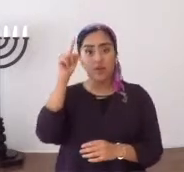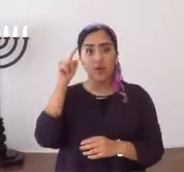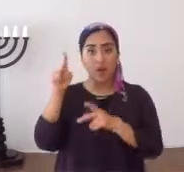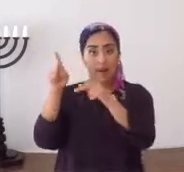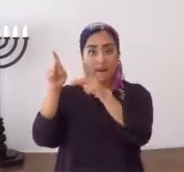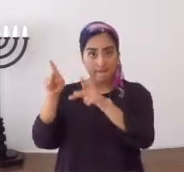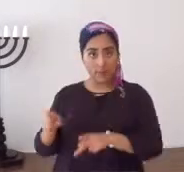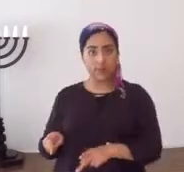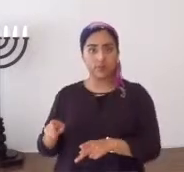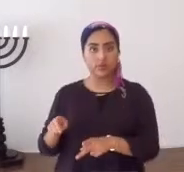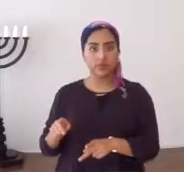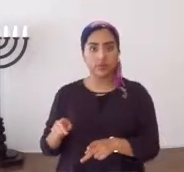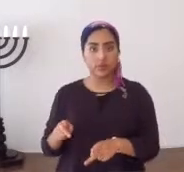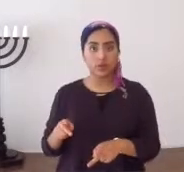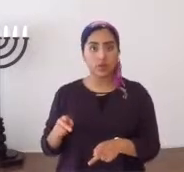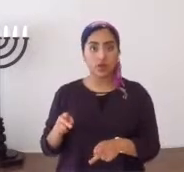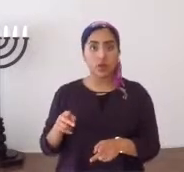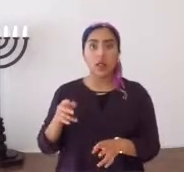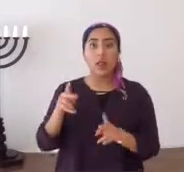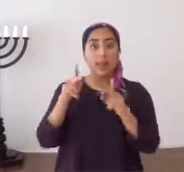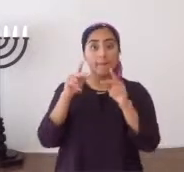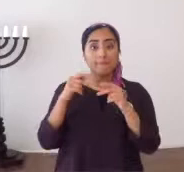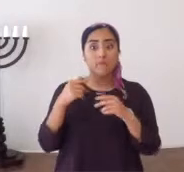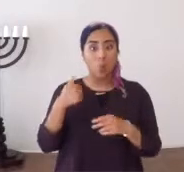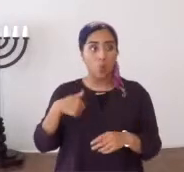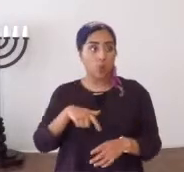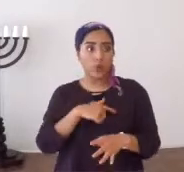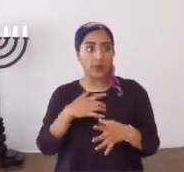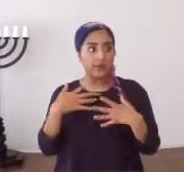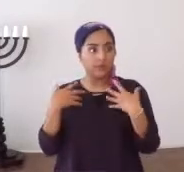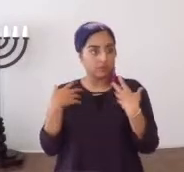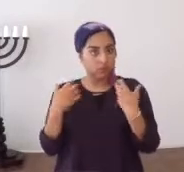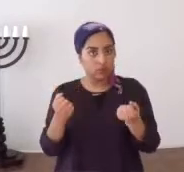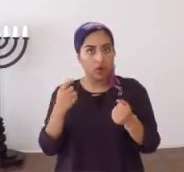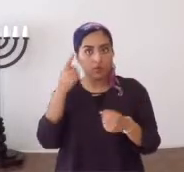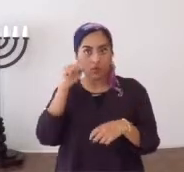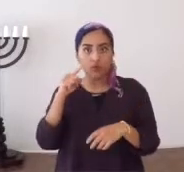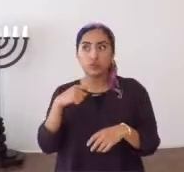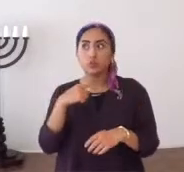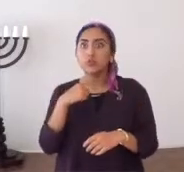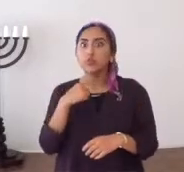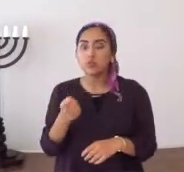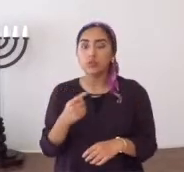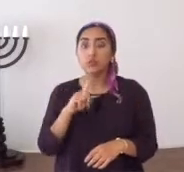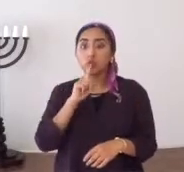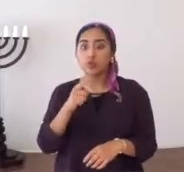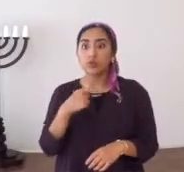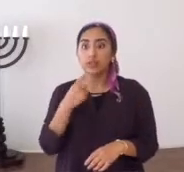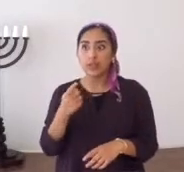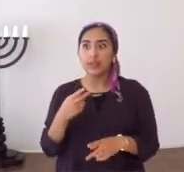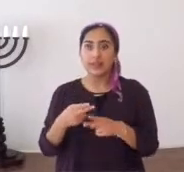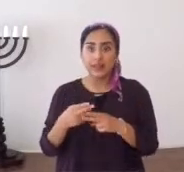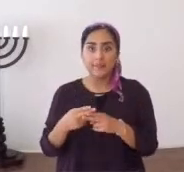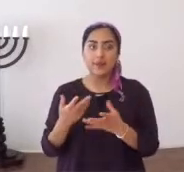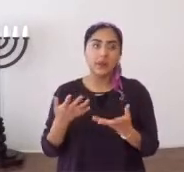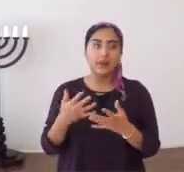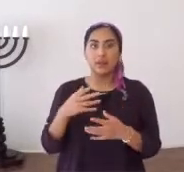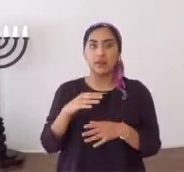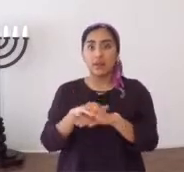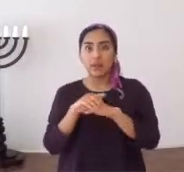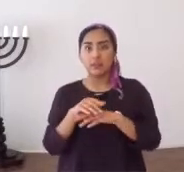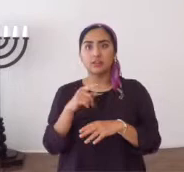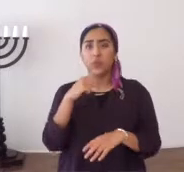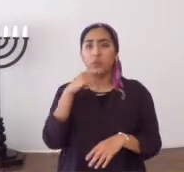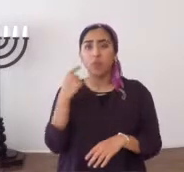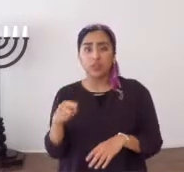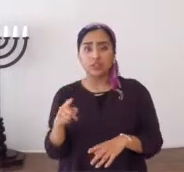Si para un humano se esfuerza o se esfuerza la persona para pronunciar su nombre en inglés o en